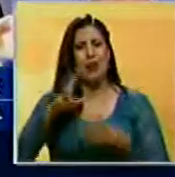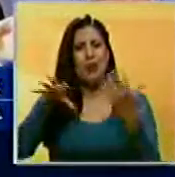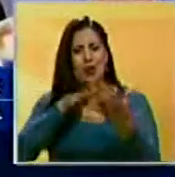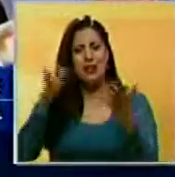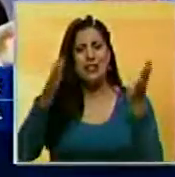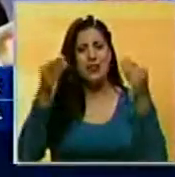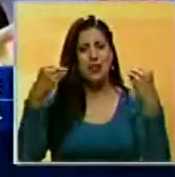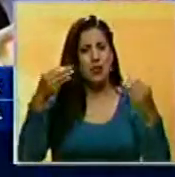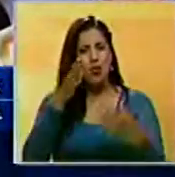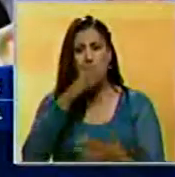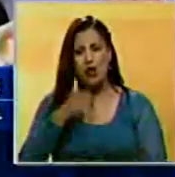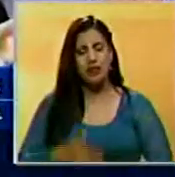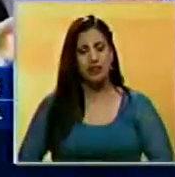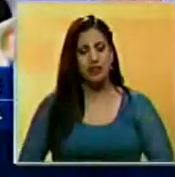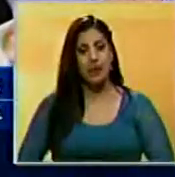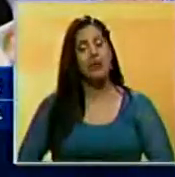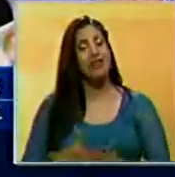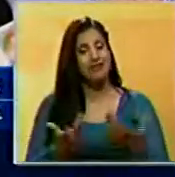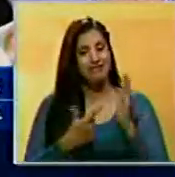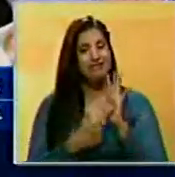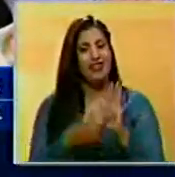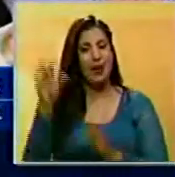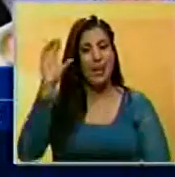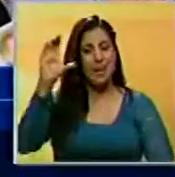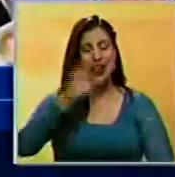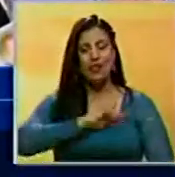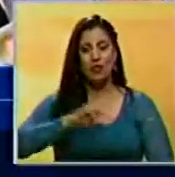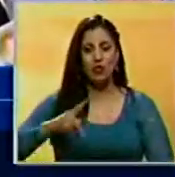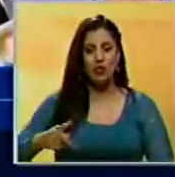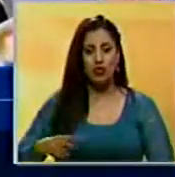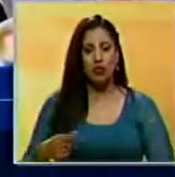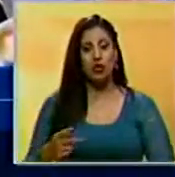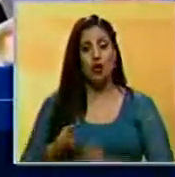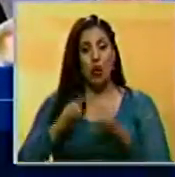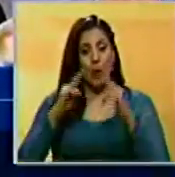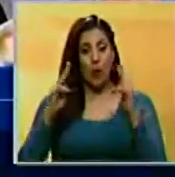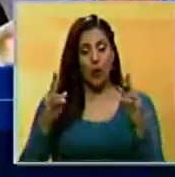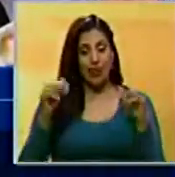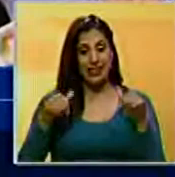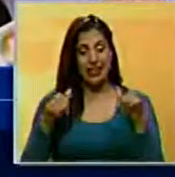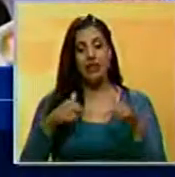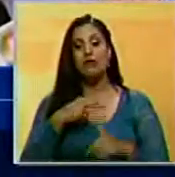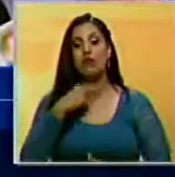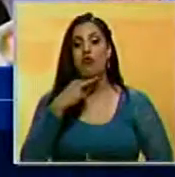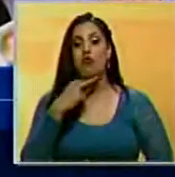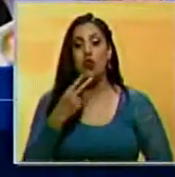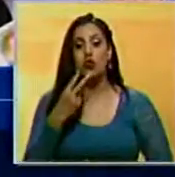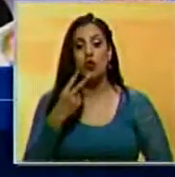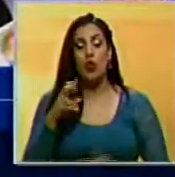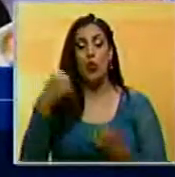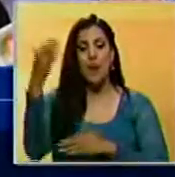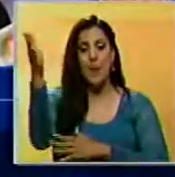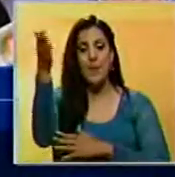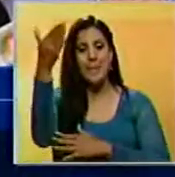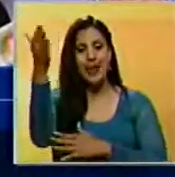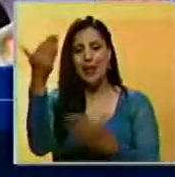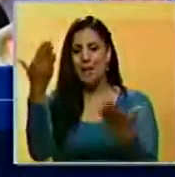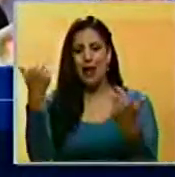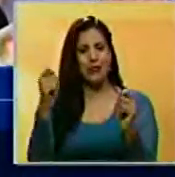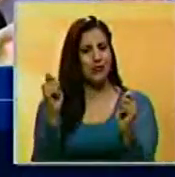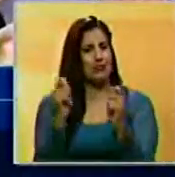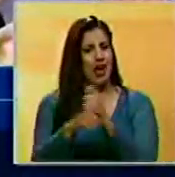de los servicios públicos. Y frente a esta situación del país, nosotros, desde Puente, levantamos nuevamente las banderas del cambio.